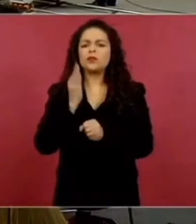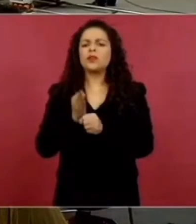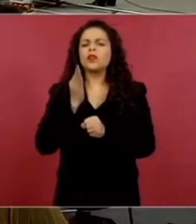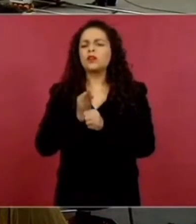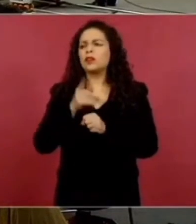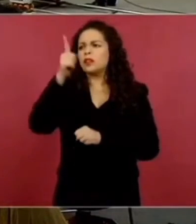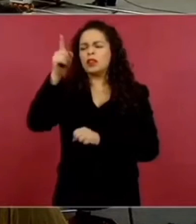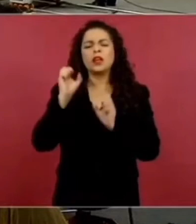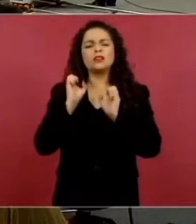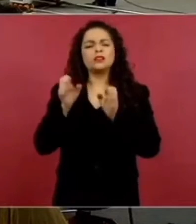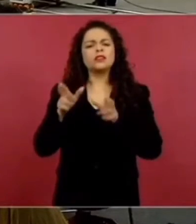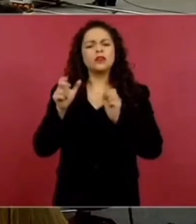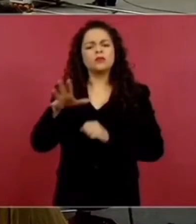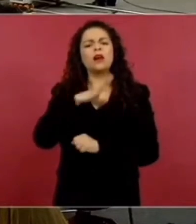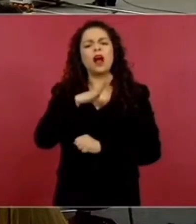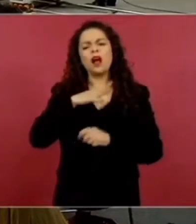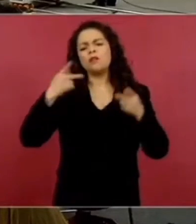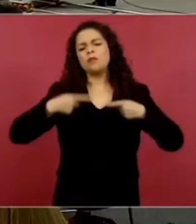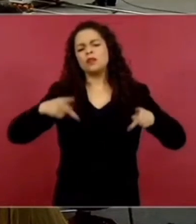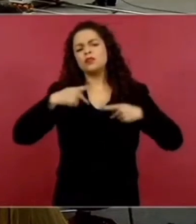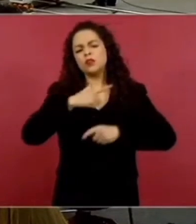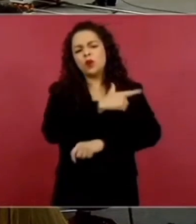ahora en Chiapas de la Guardia Nacional?